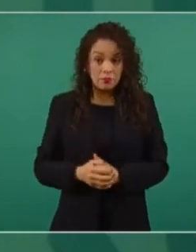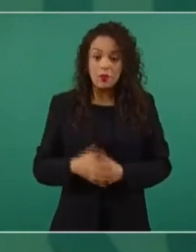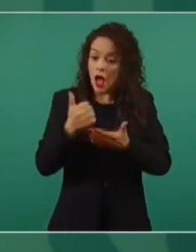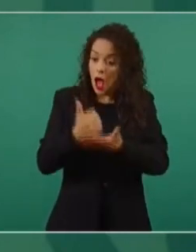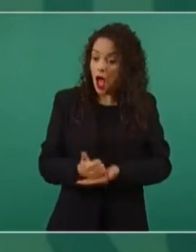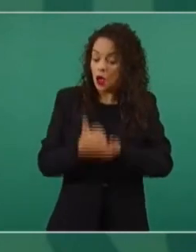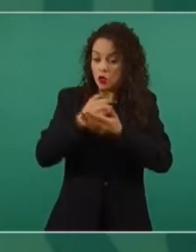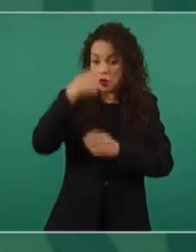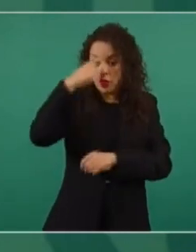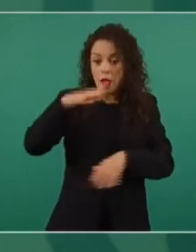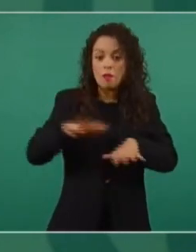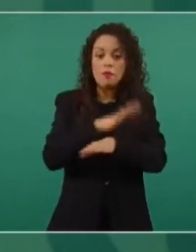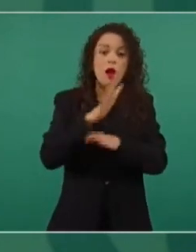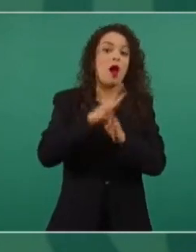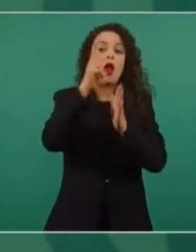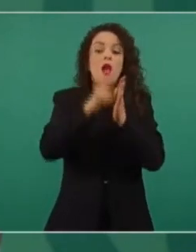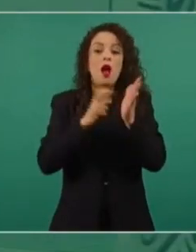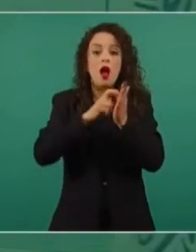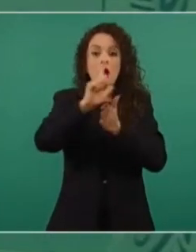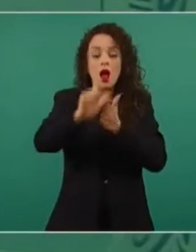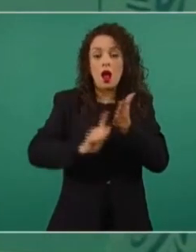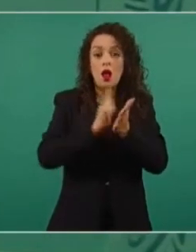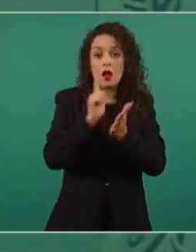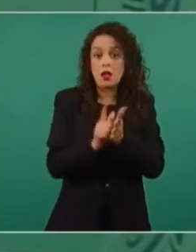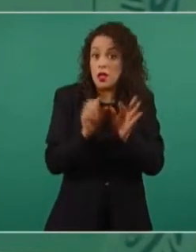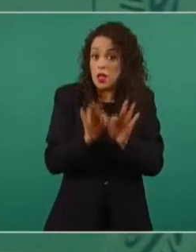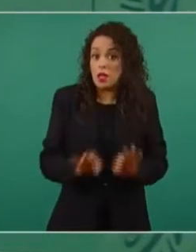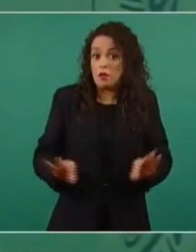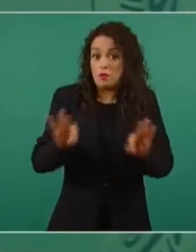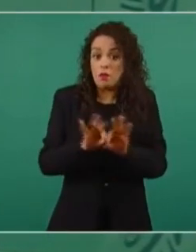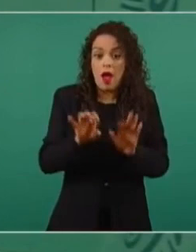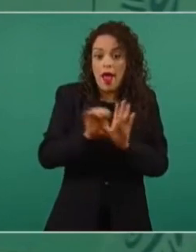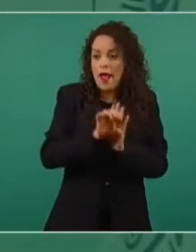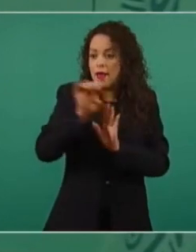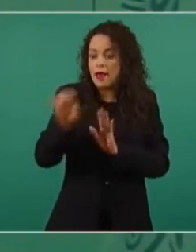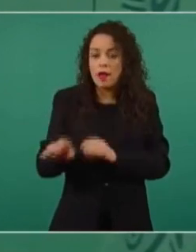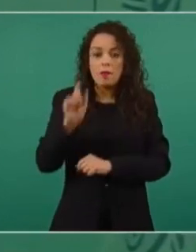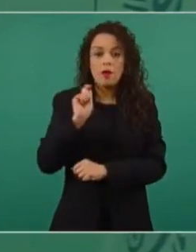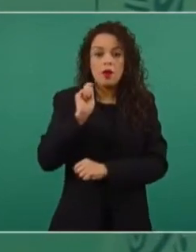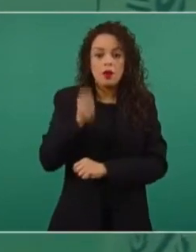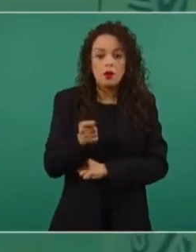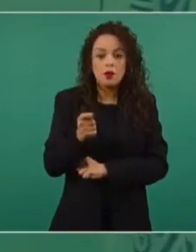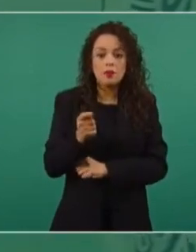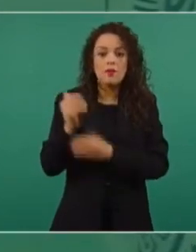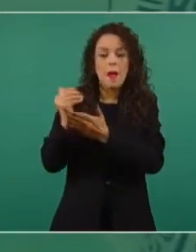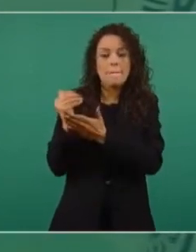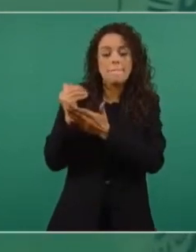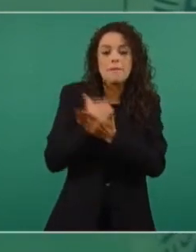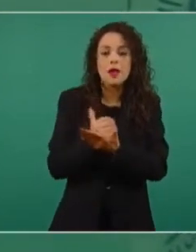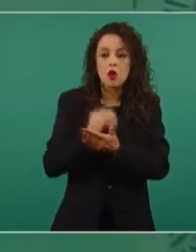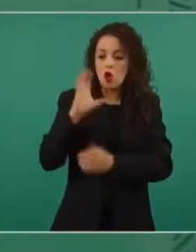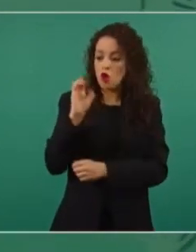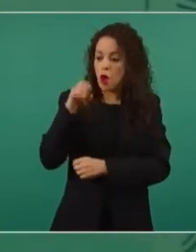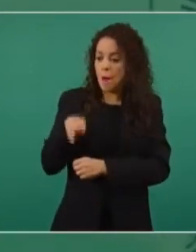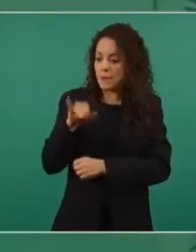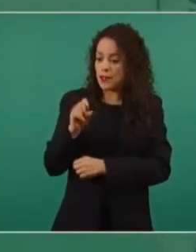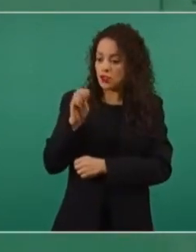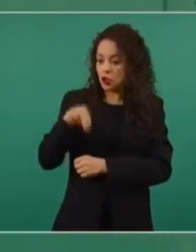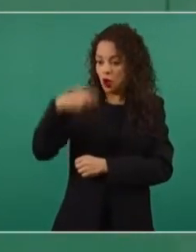la disminución del cobro de comisiones en Afores,